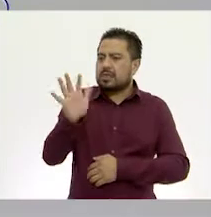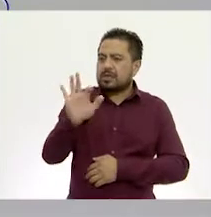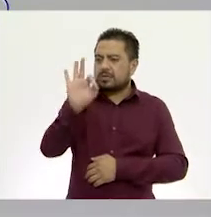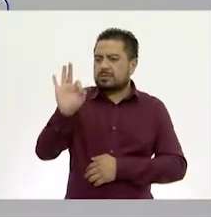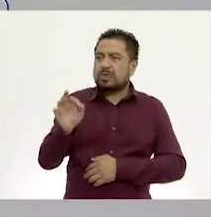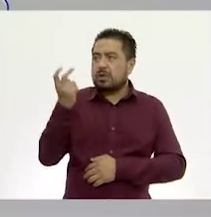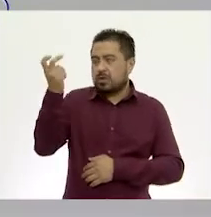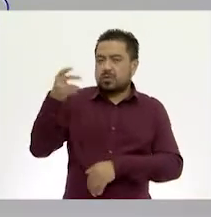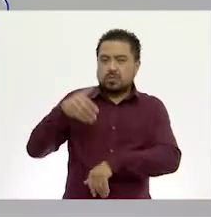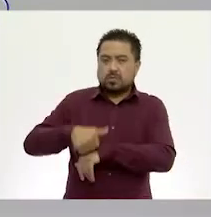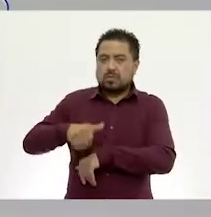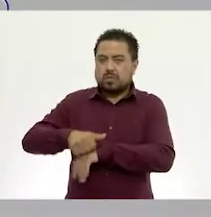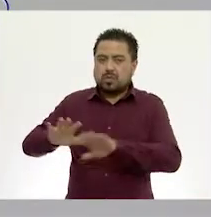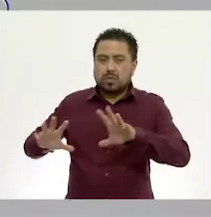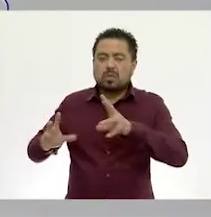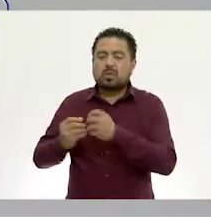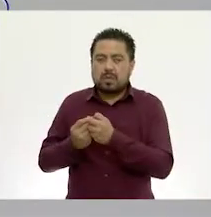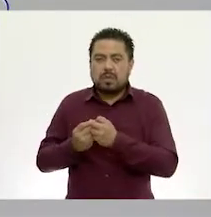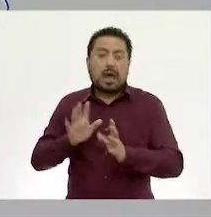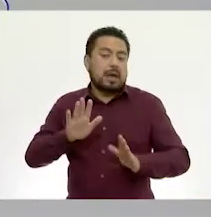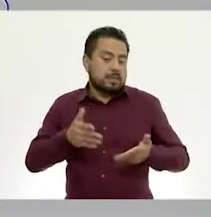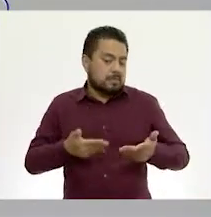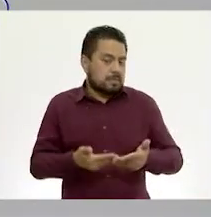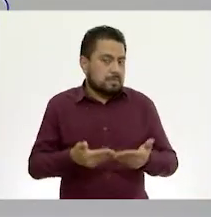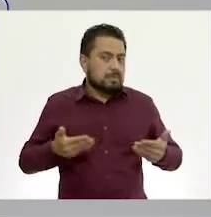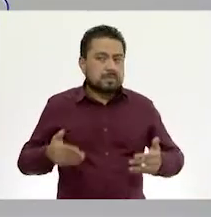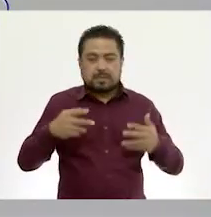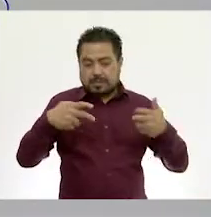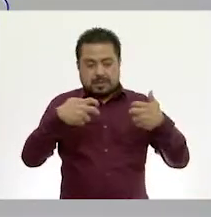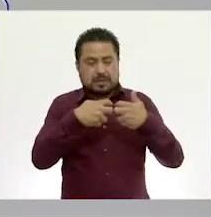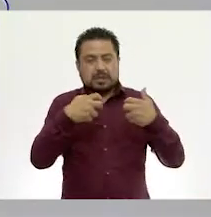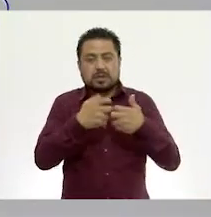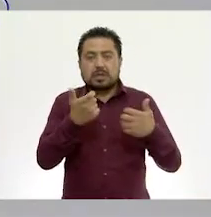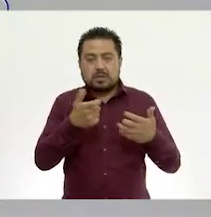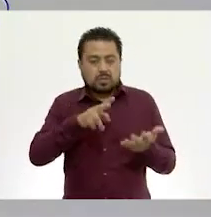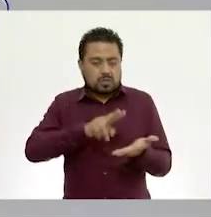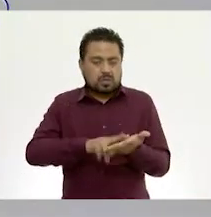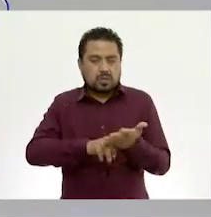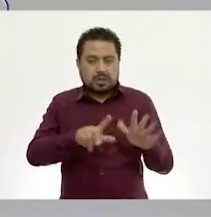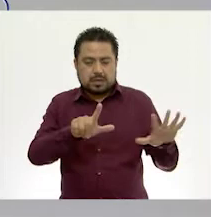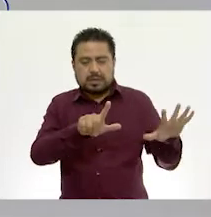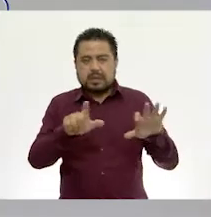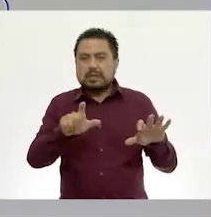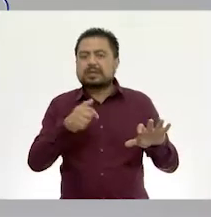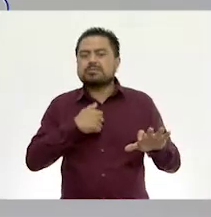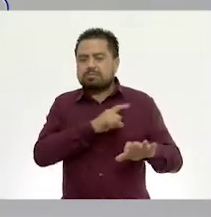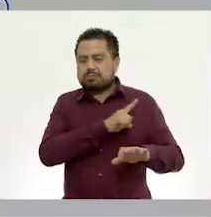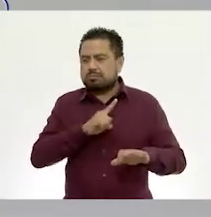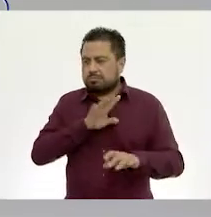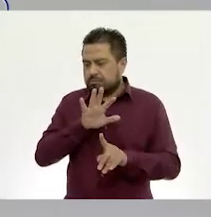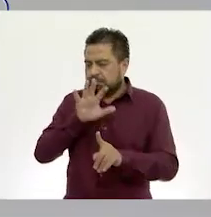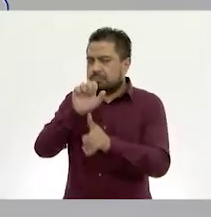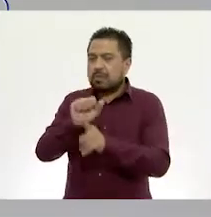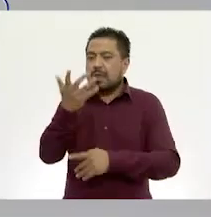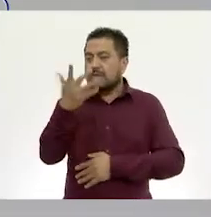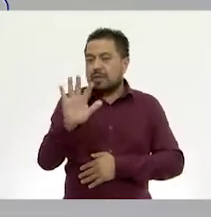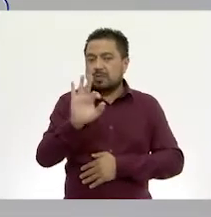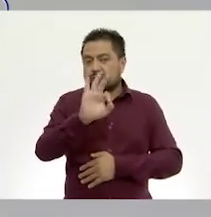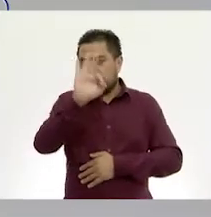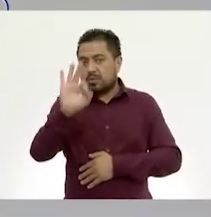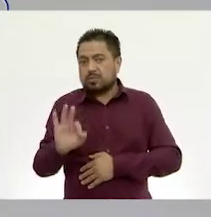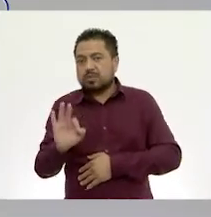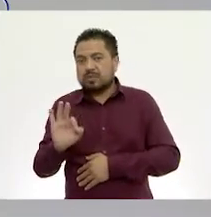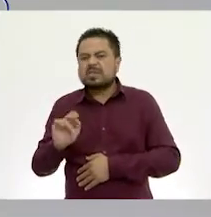esa cantidad. Entonces, si los tenis cuestan 700 pesos y tengo que calcular el 10%,